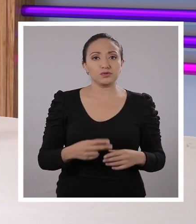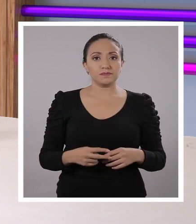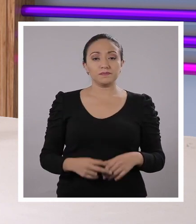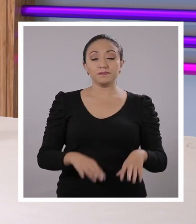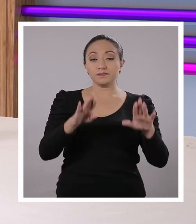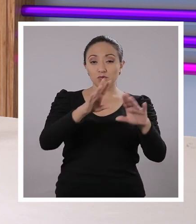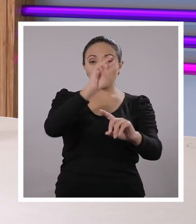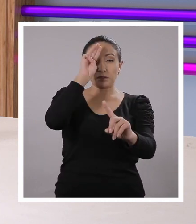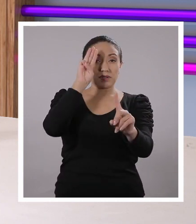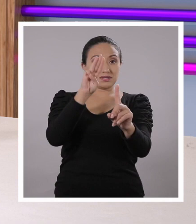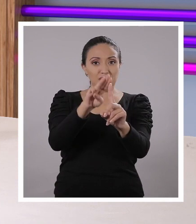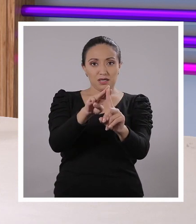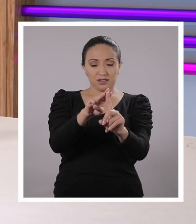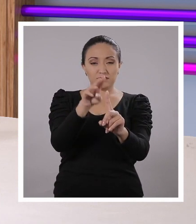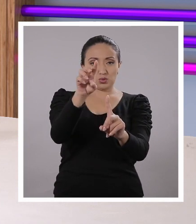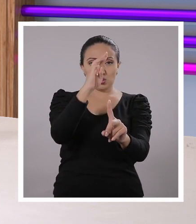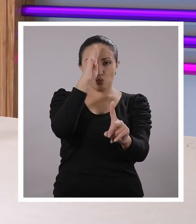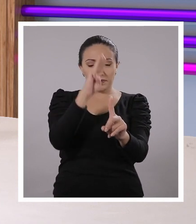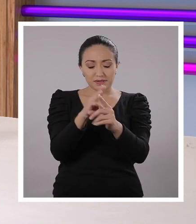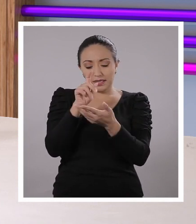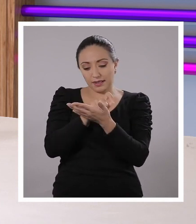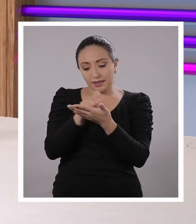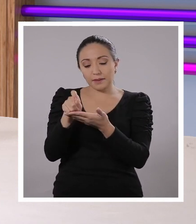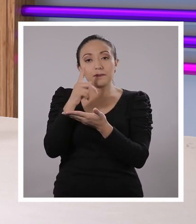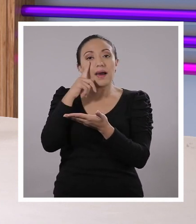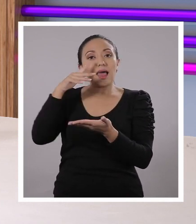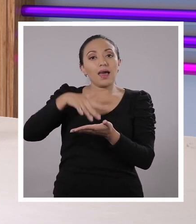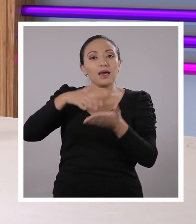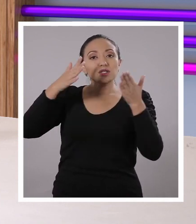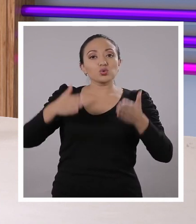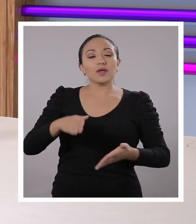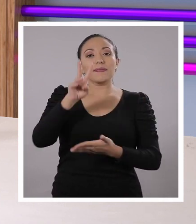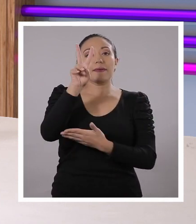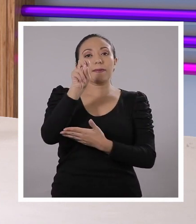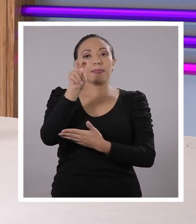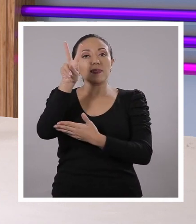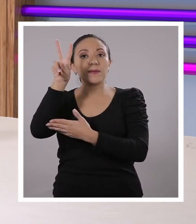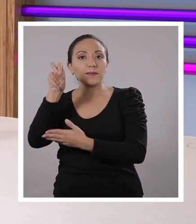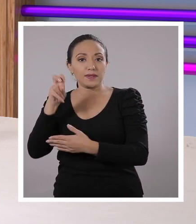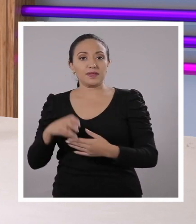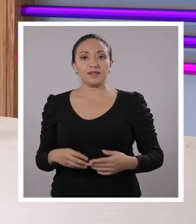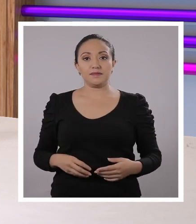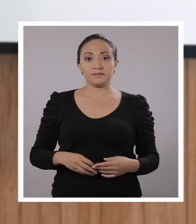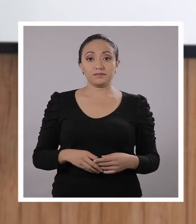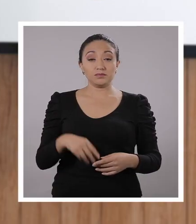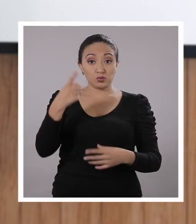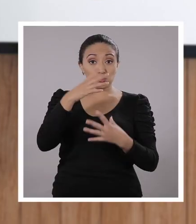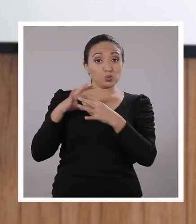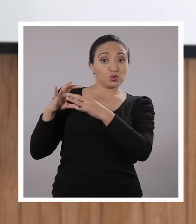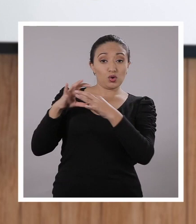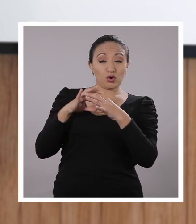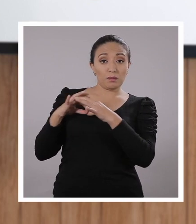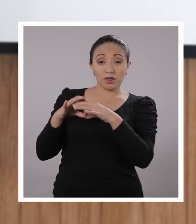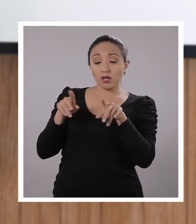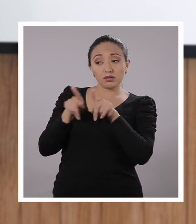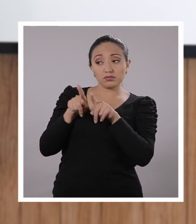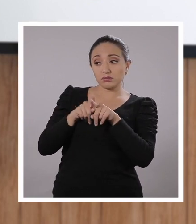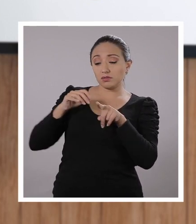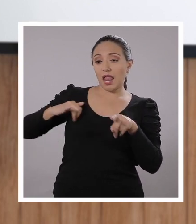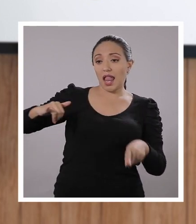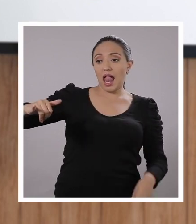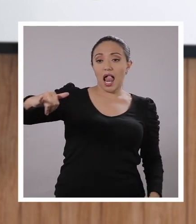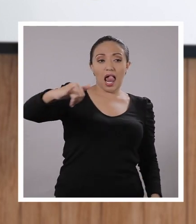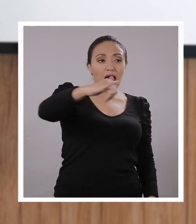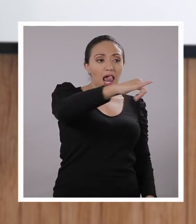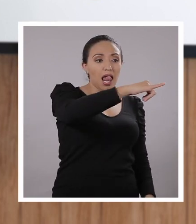Vamos a escribir un mensaje a los estudiantes 2020. A chicos y